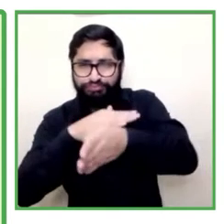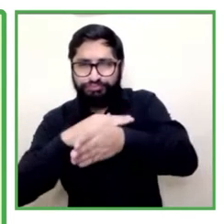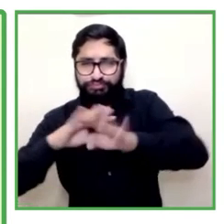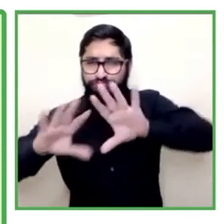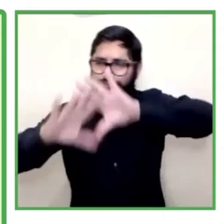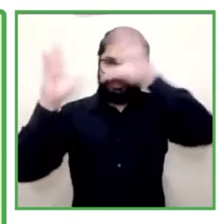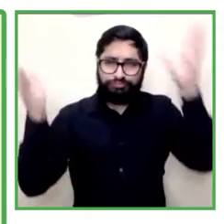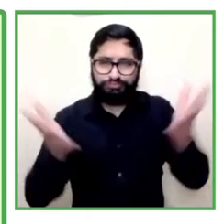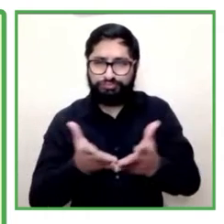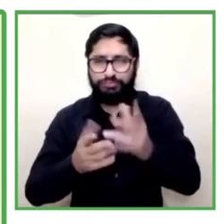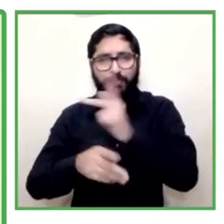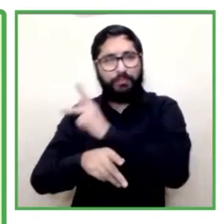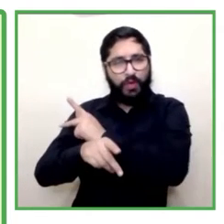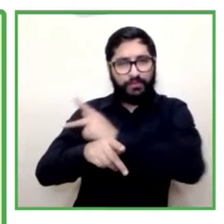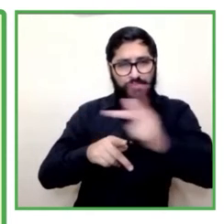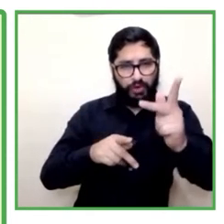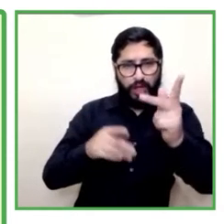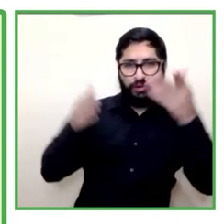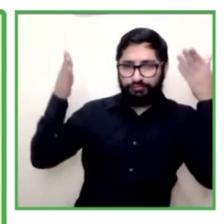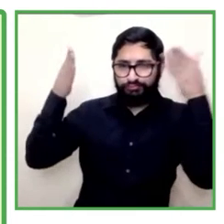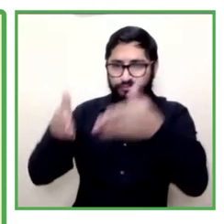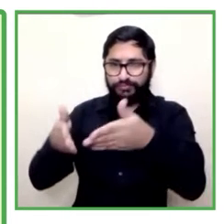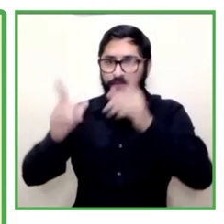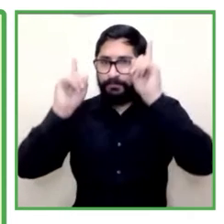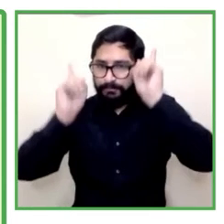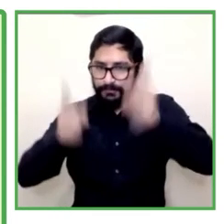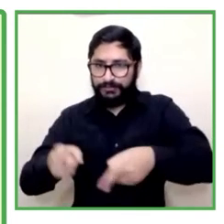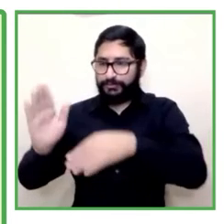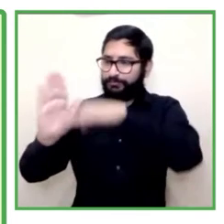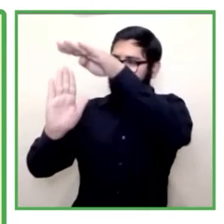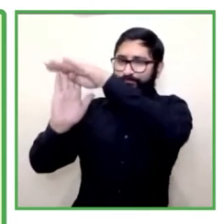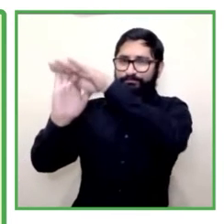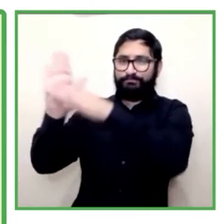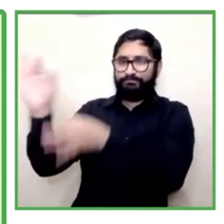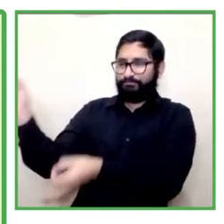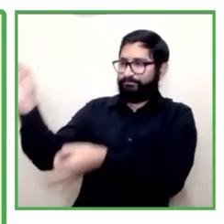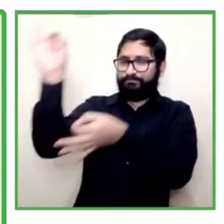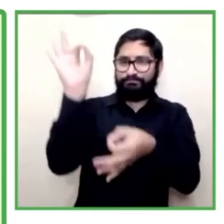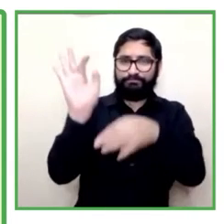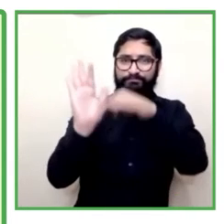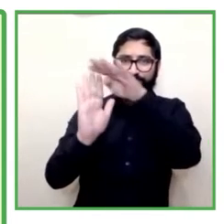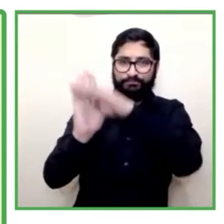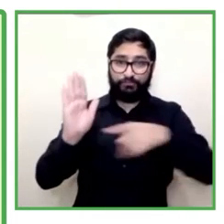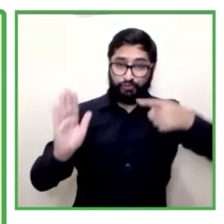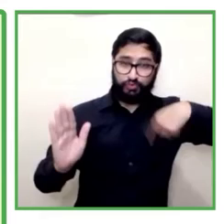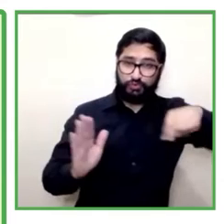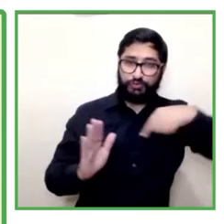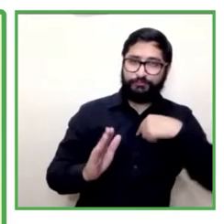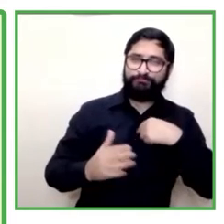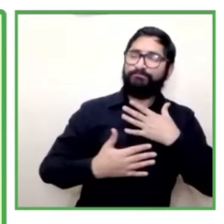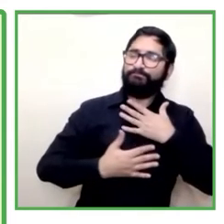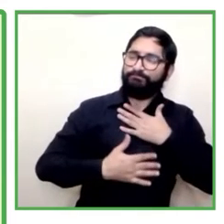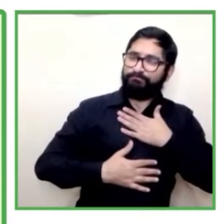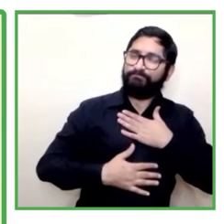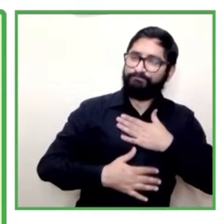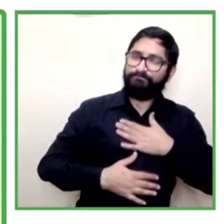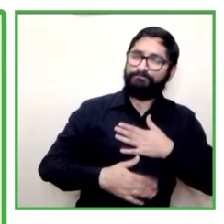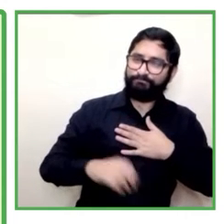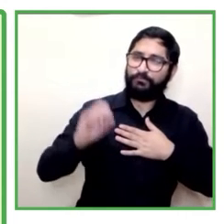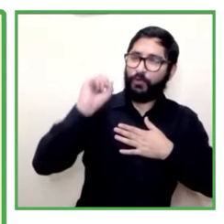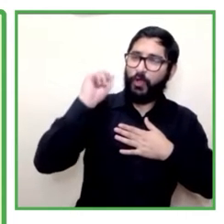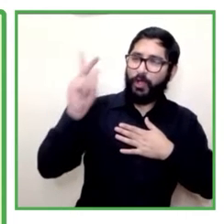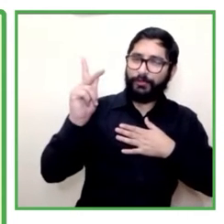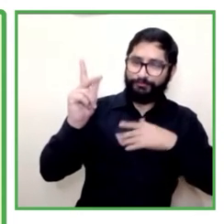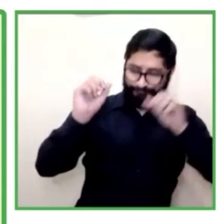en términos tributarios, y lo mejor que no hacía sentido era la cooperativa. Y si uno además seguía por lo que dicen, no sé, grandes pensadores